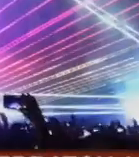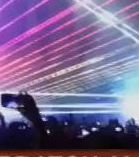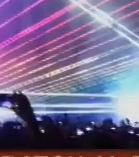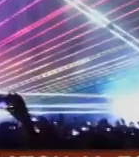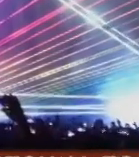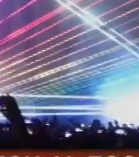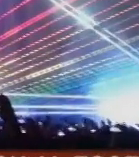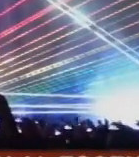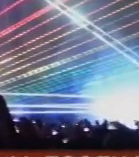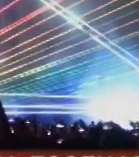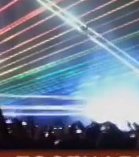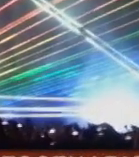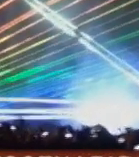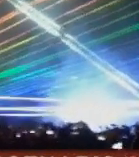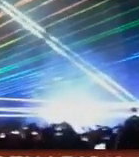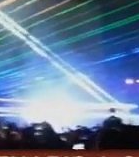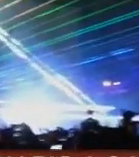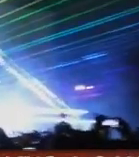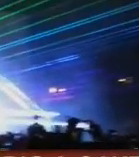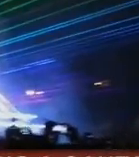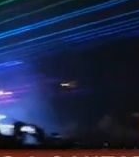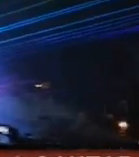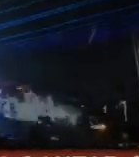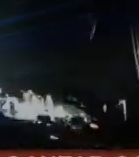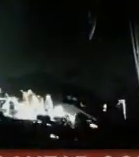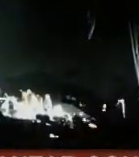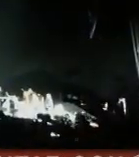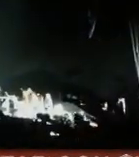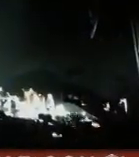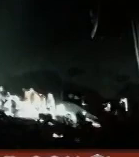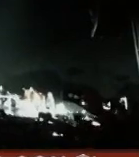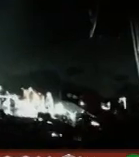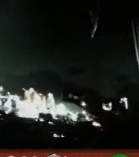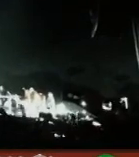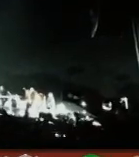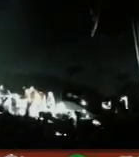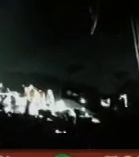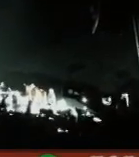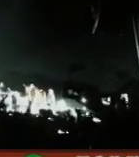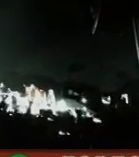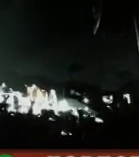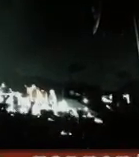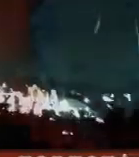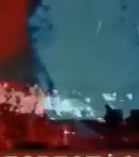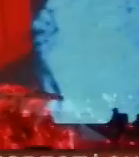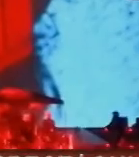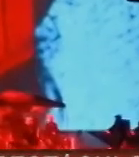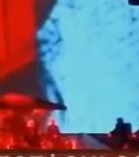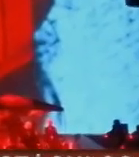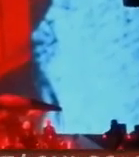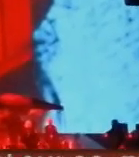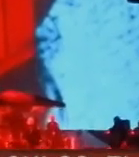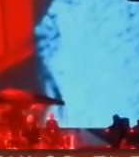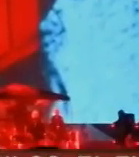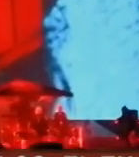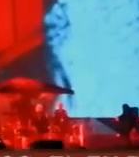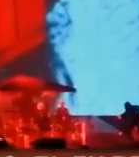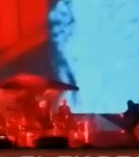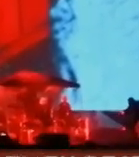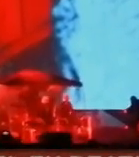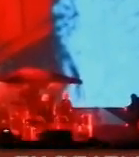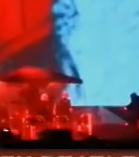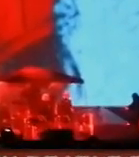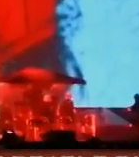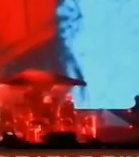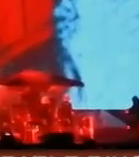Dos horas y media duró el ritual oficiado por Waters en el corazón de la Ciudad de México un episodio que quedará grabado por siempre en la